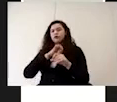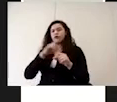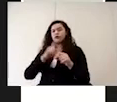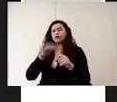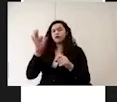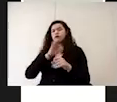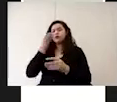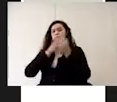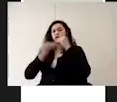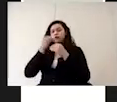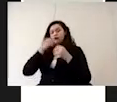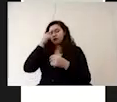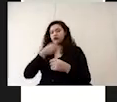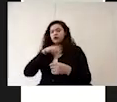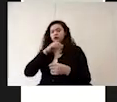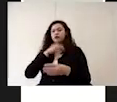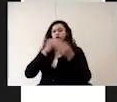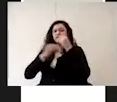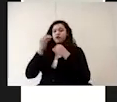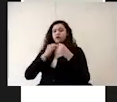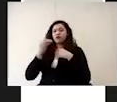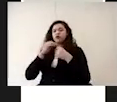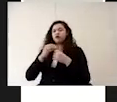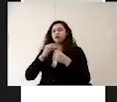alimentos son para consumo crudo